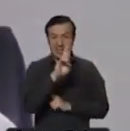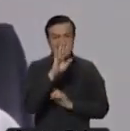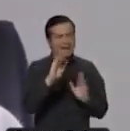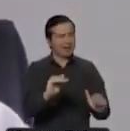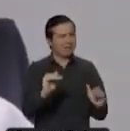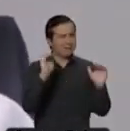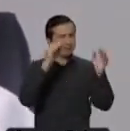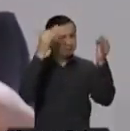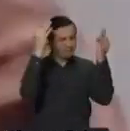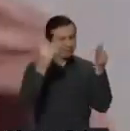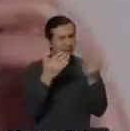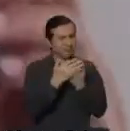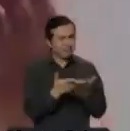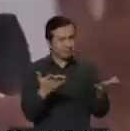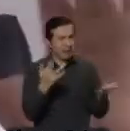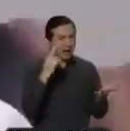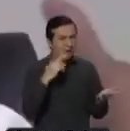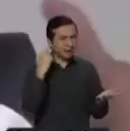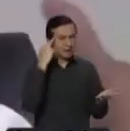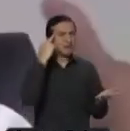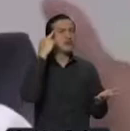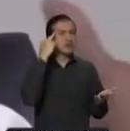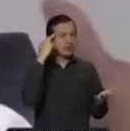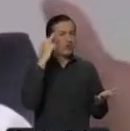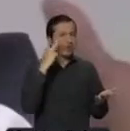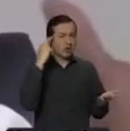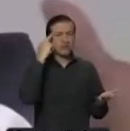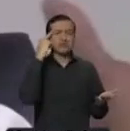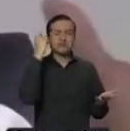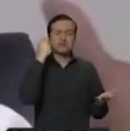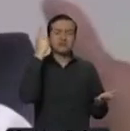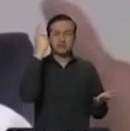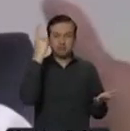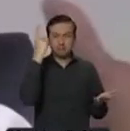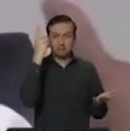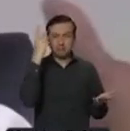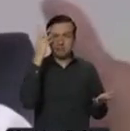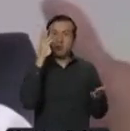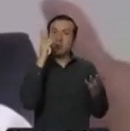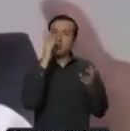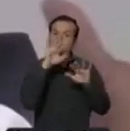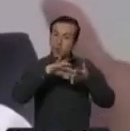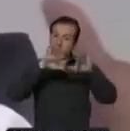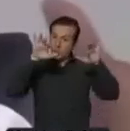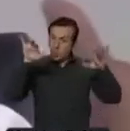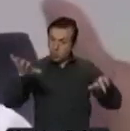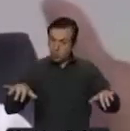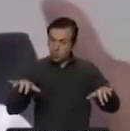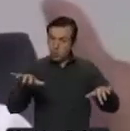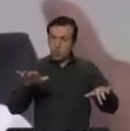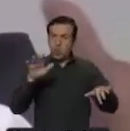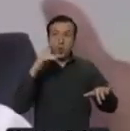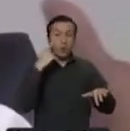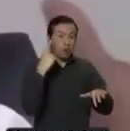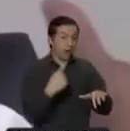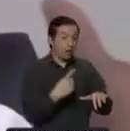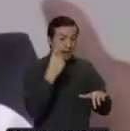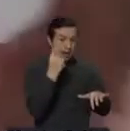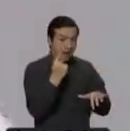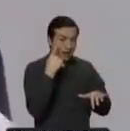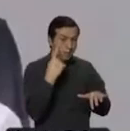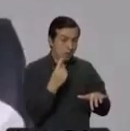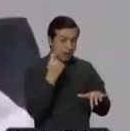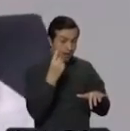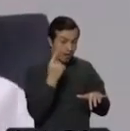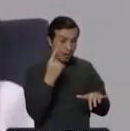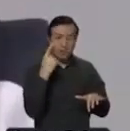Por eso tiene sentido discriminar entre lo que son pruebas rápidas y